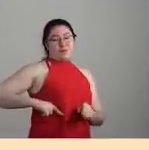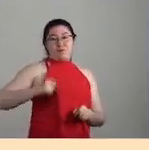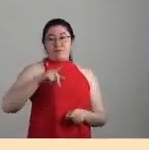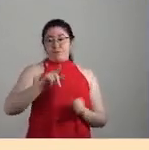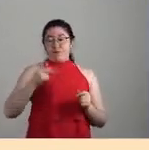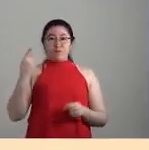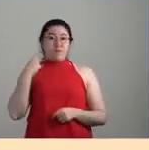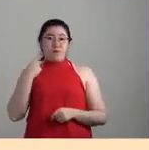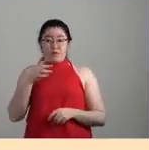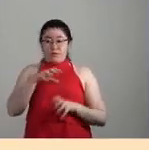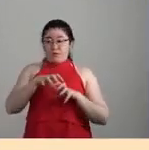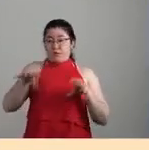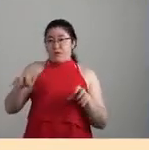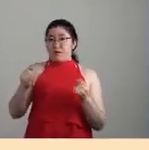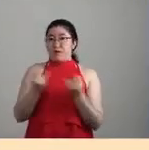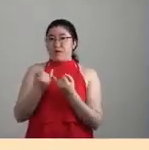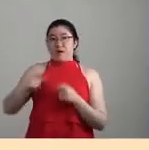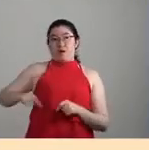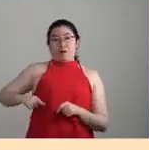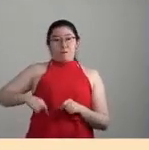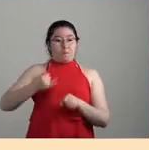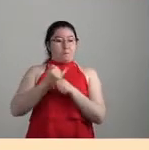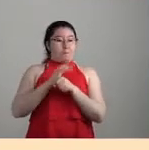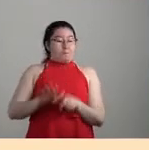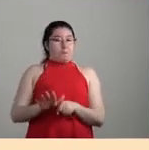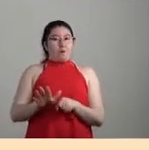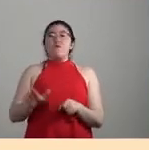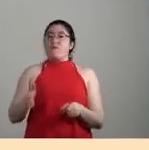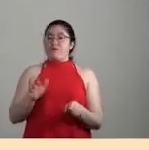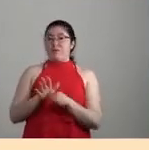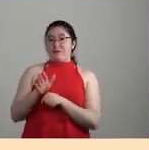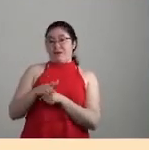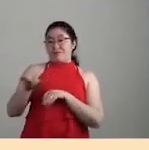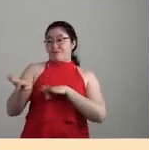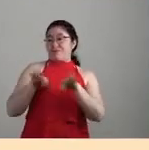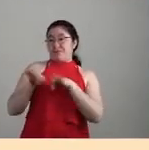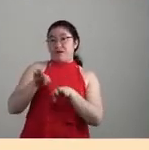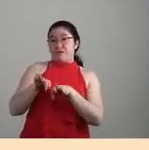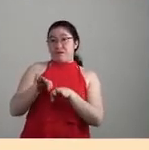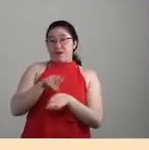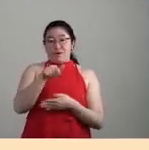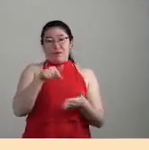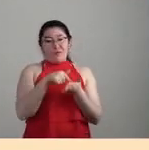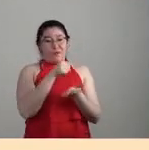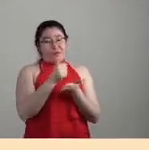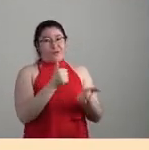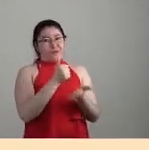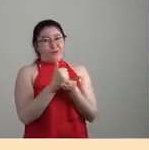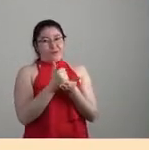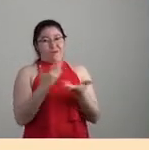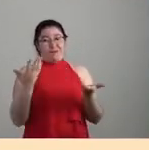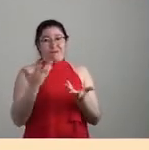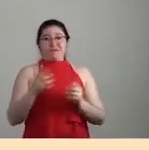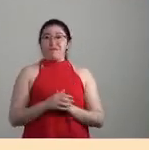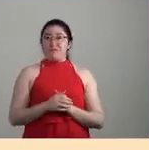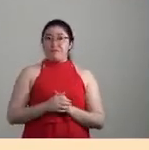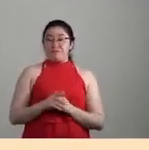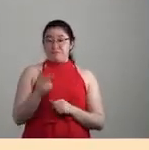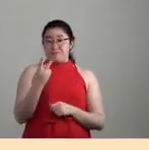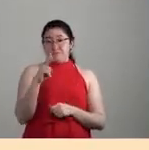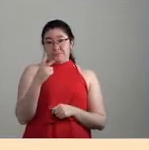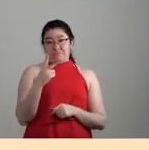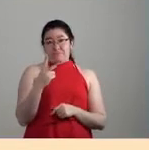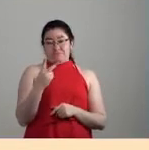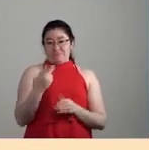parte y de El Gobierno Imposible, Trabajo y Fronteras en las Metrópolis de la Abundancia. Ambas publicaciones